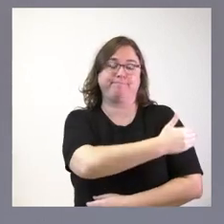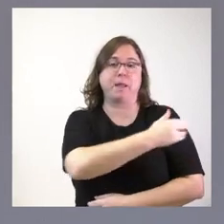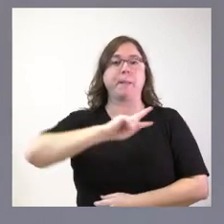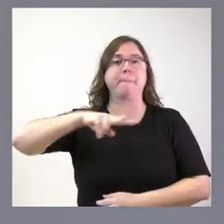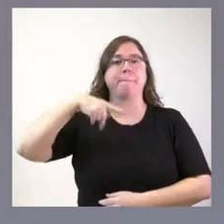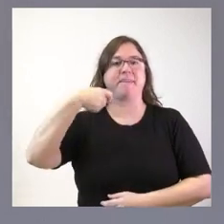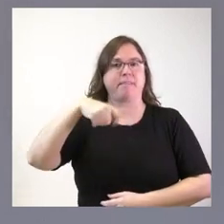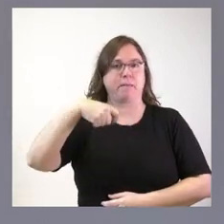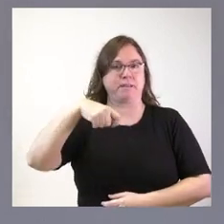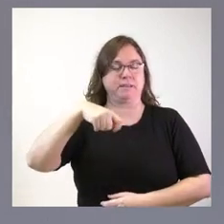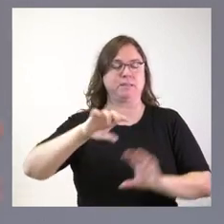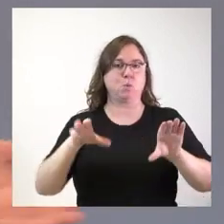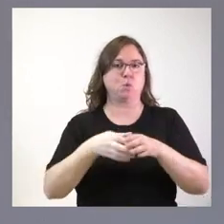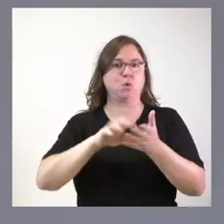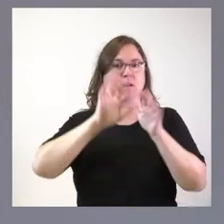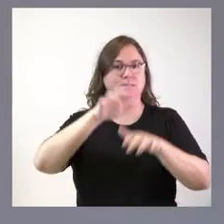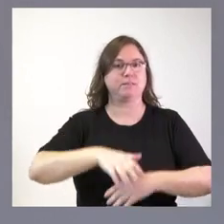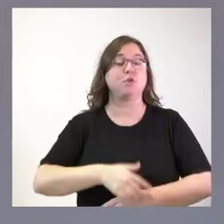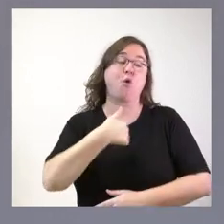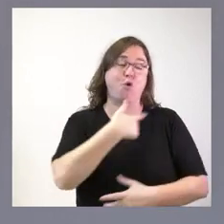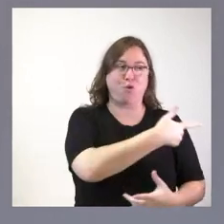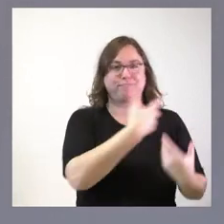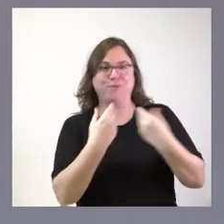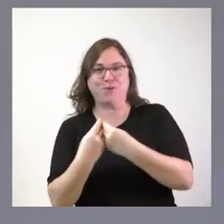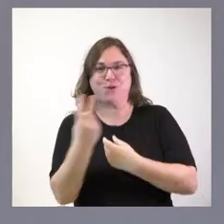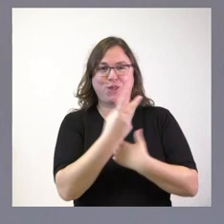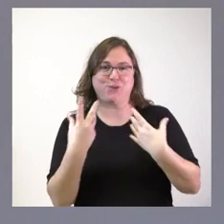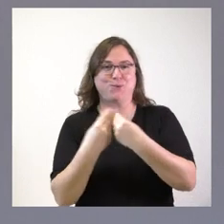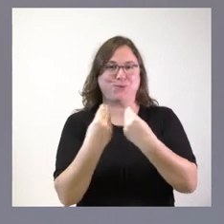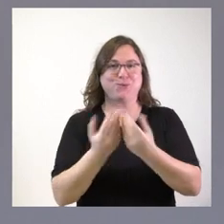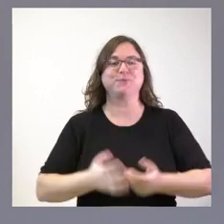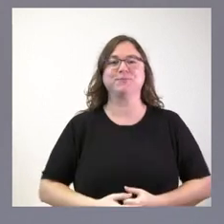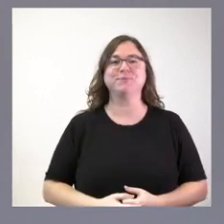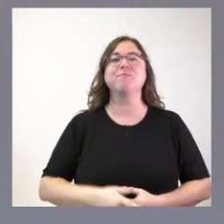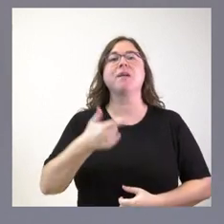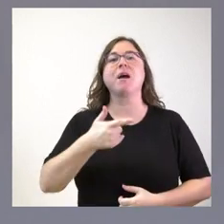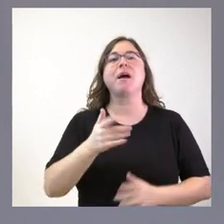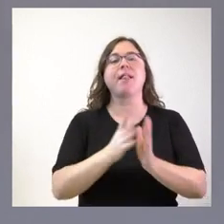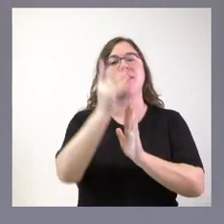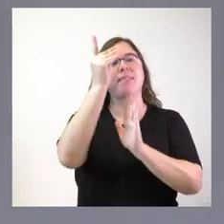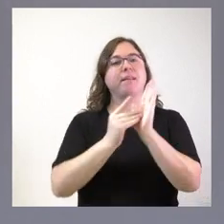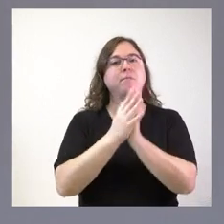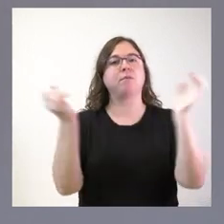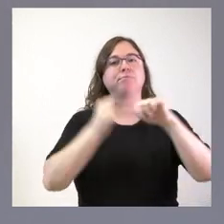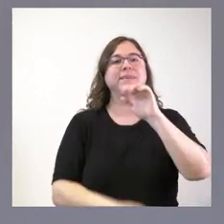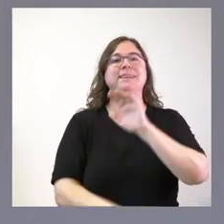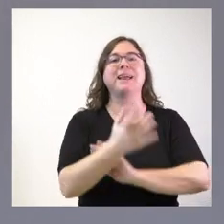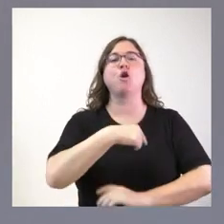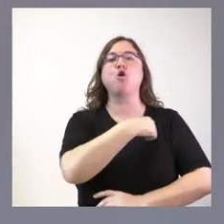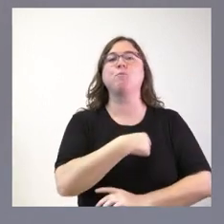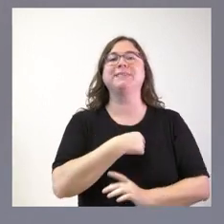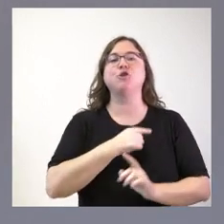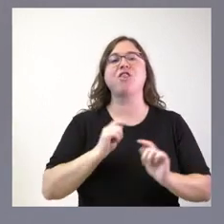vicepresidente de la Junta de Castilla y León, o la acompaño yo a él en este caso, es un decreto por el que se crea la Comisión de Simplificación,